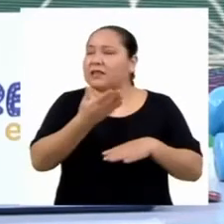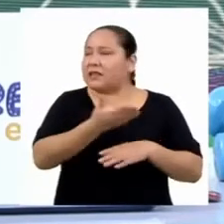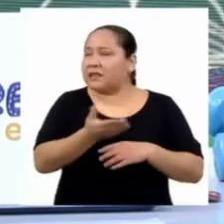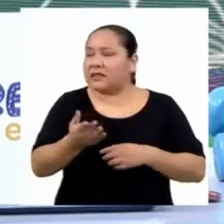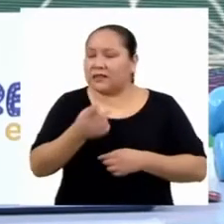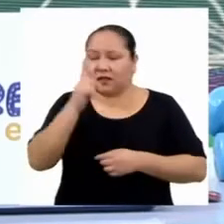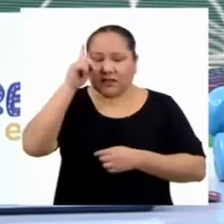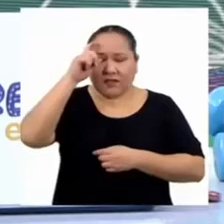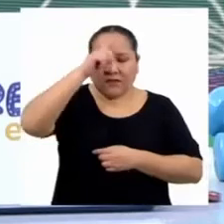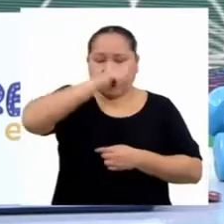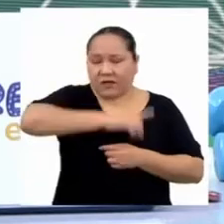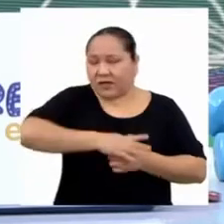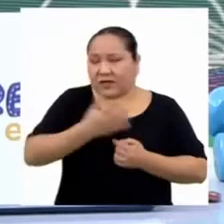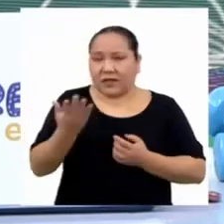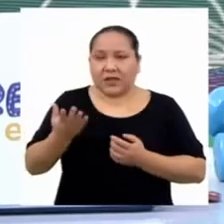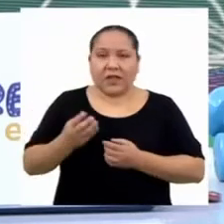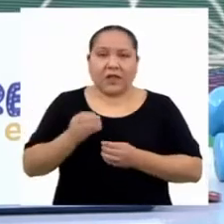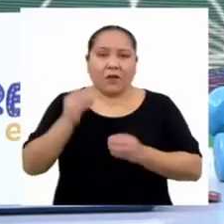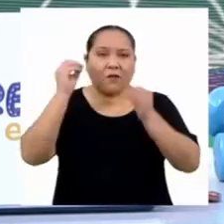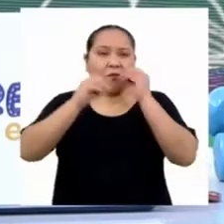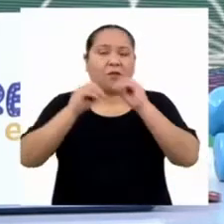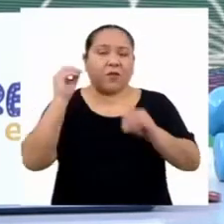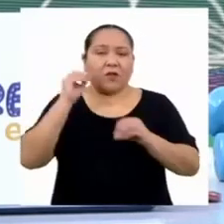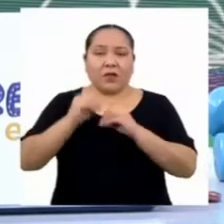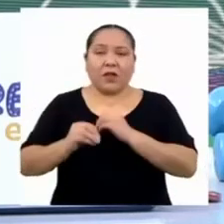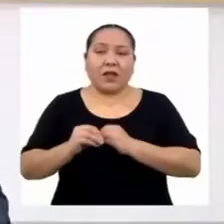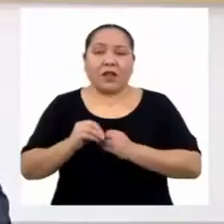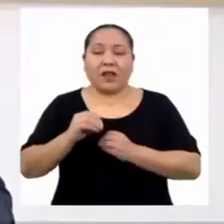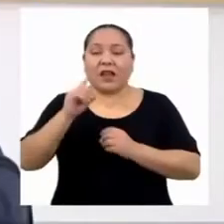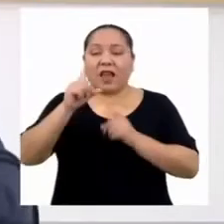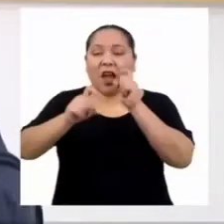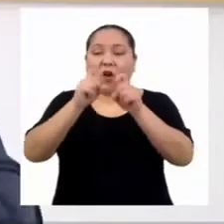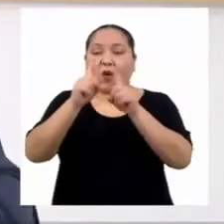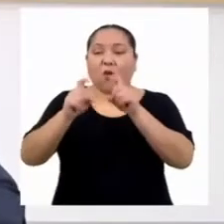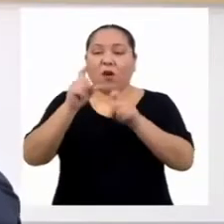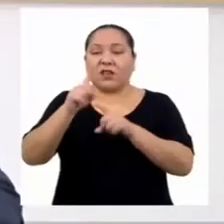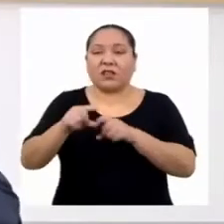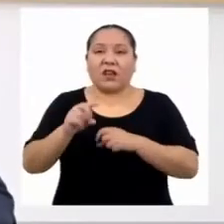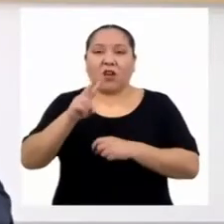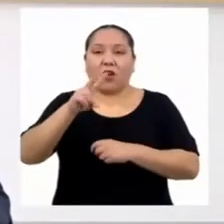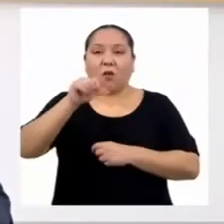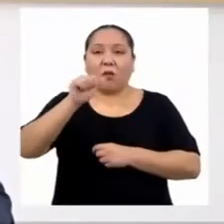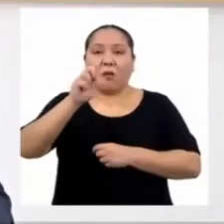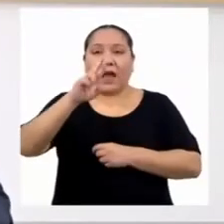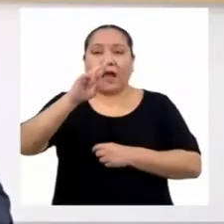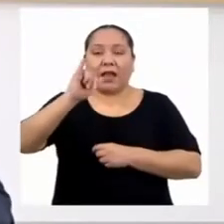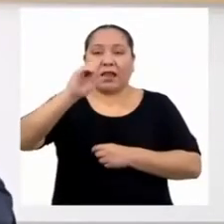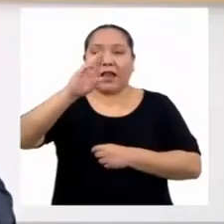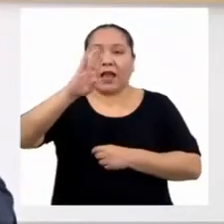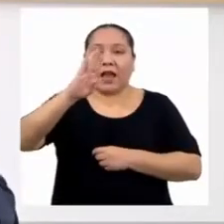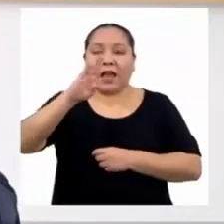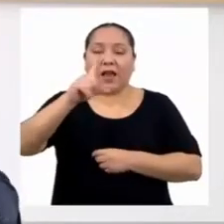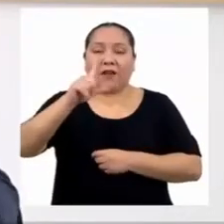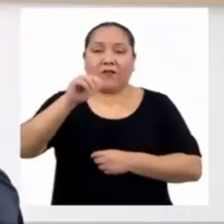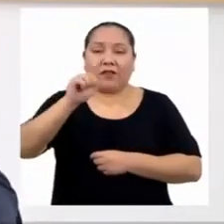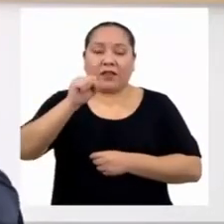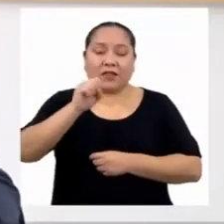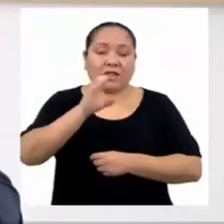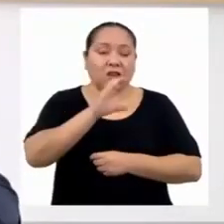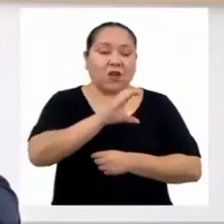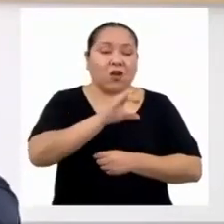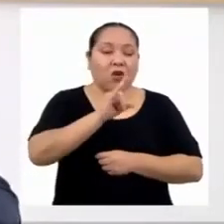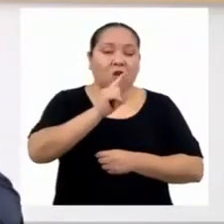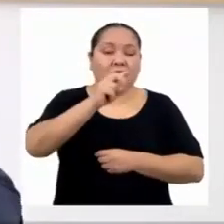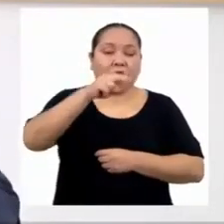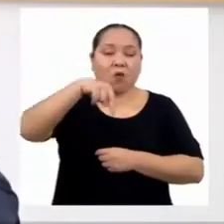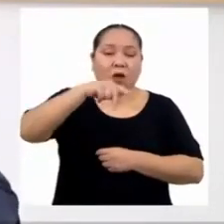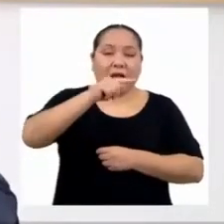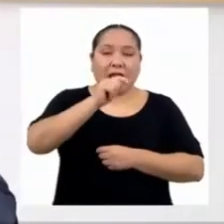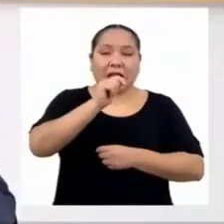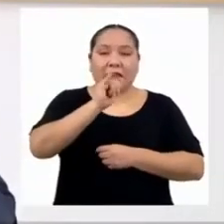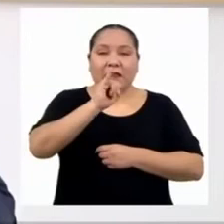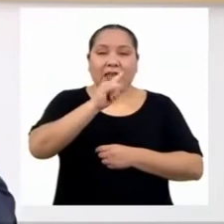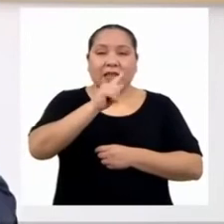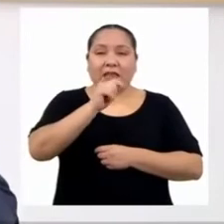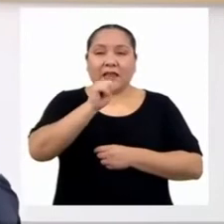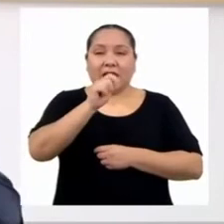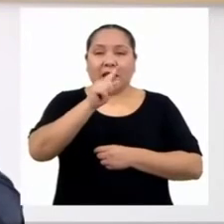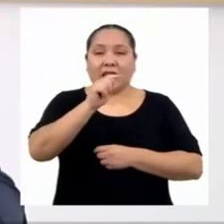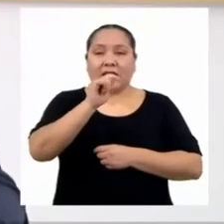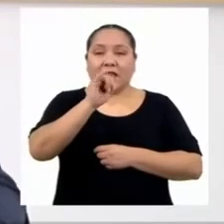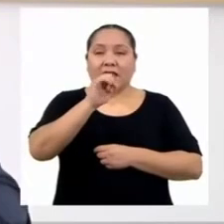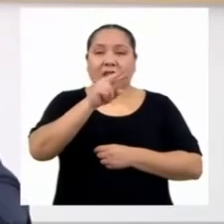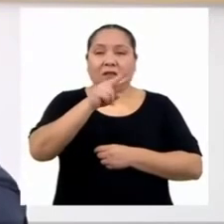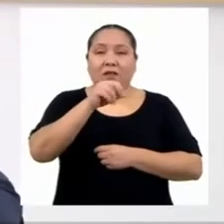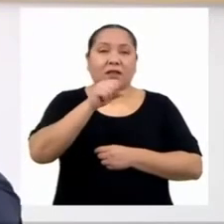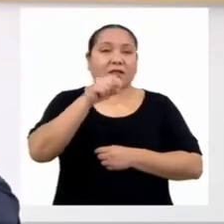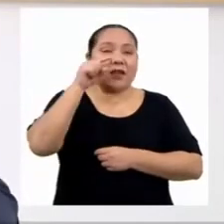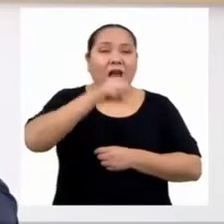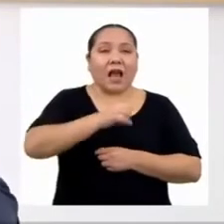complicado elaborar encuestas con variables cuantitativas? Tranquila. Hay que iniciar definiendo las diferencias entre variables. Algunas